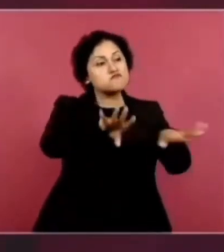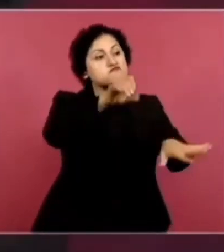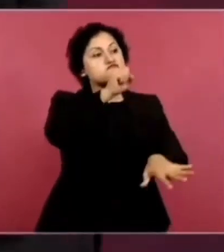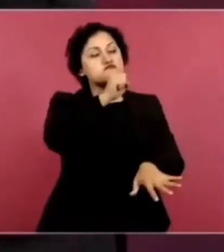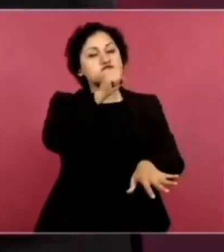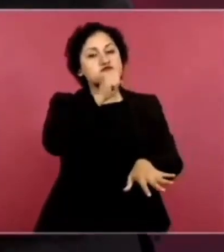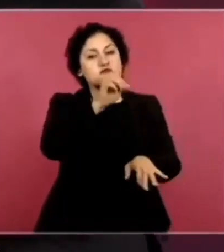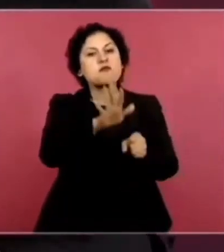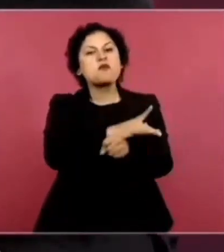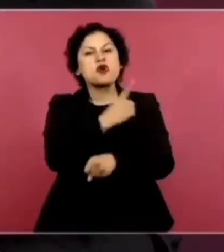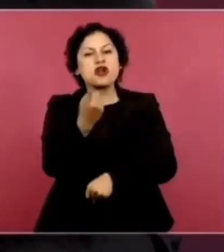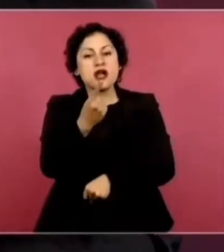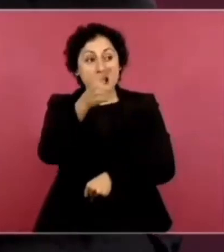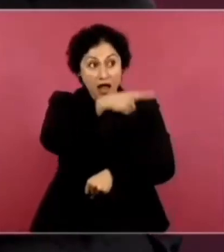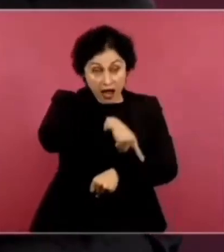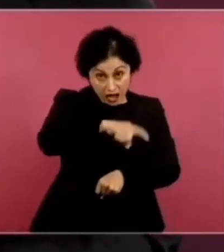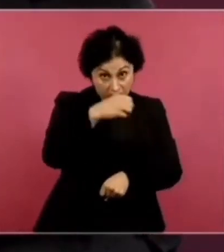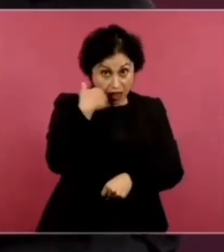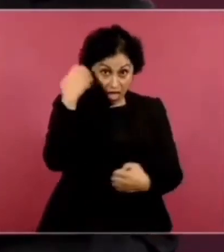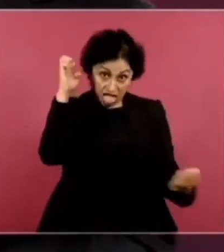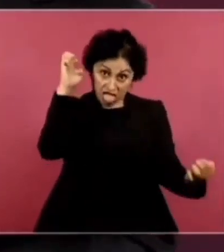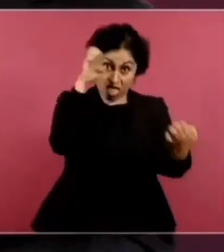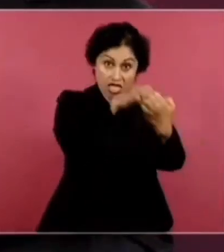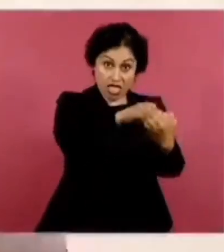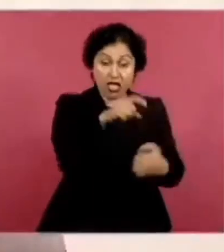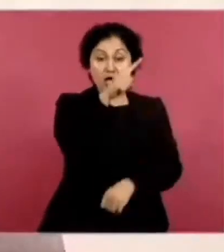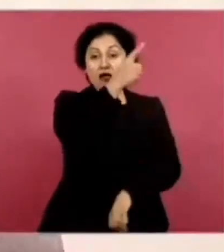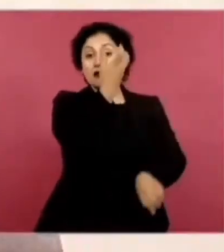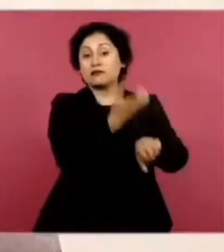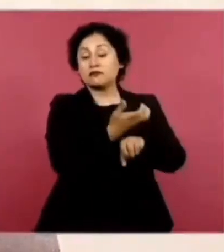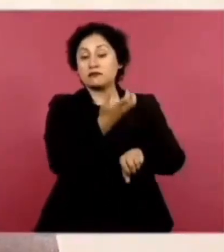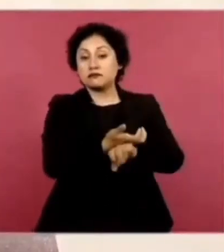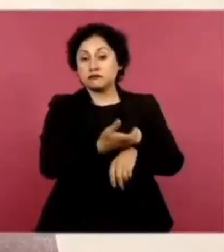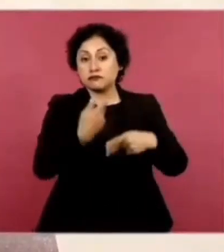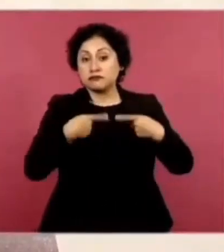a los ciudadanos estadounidenses.